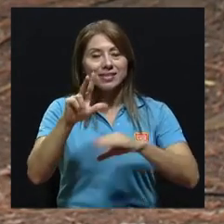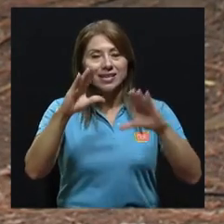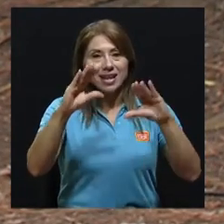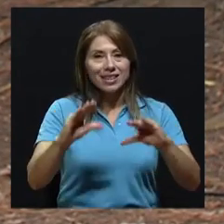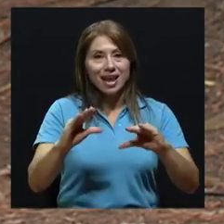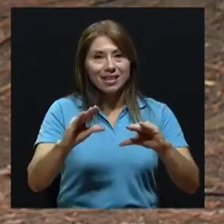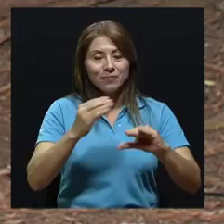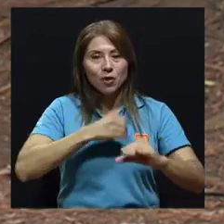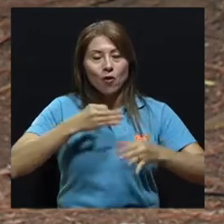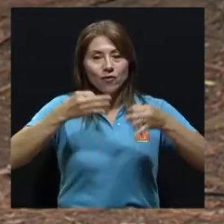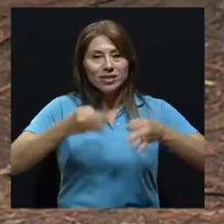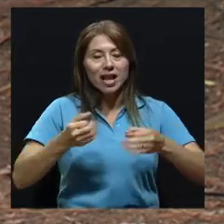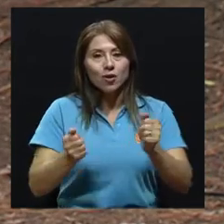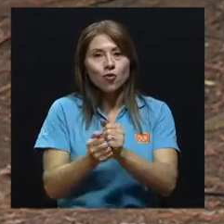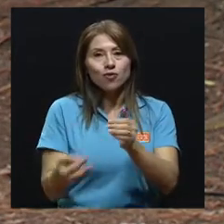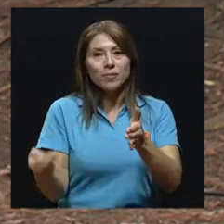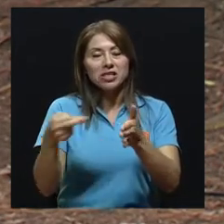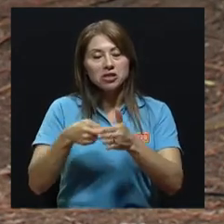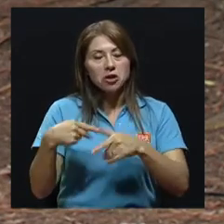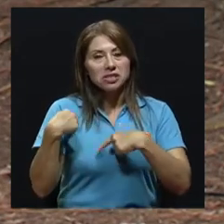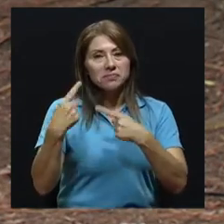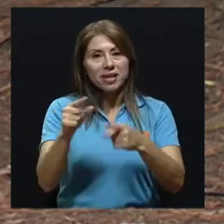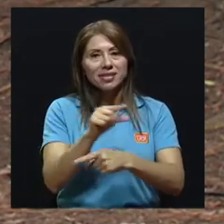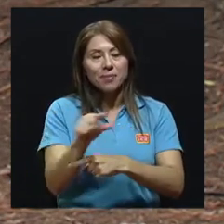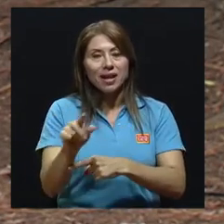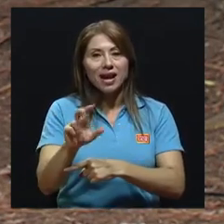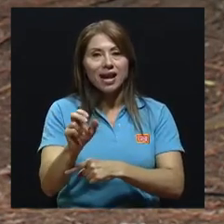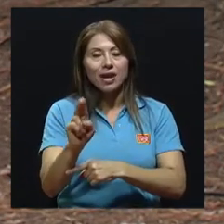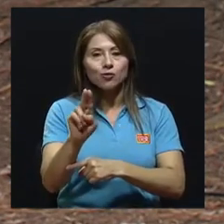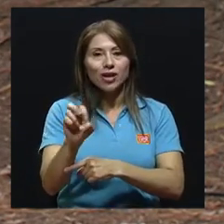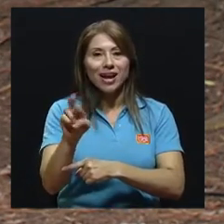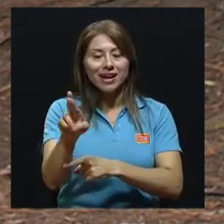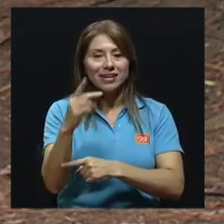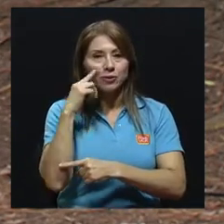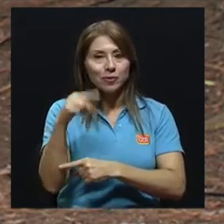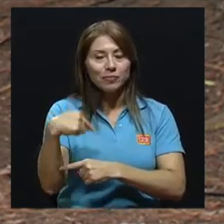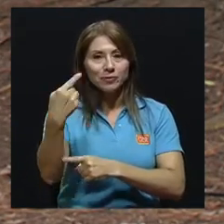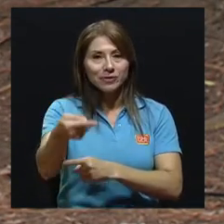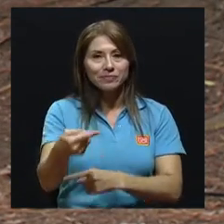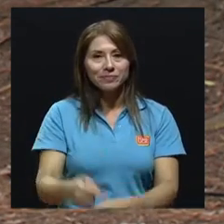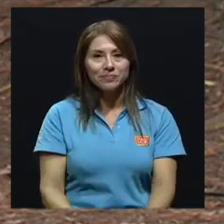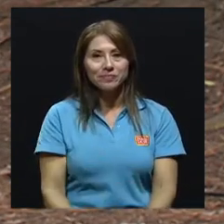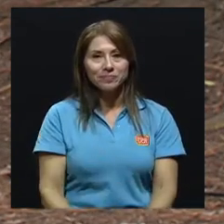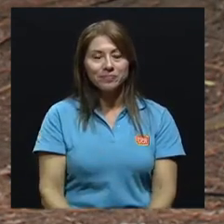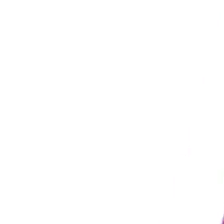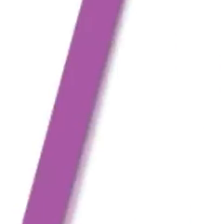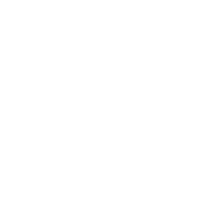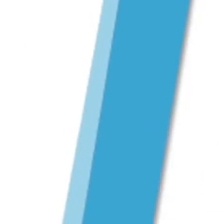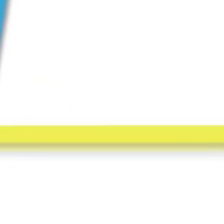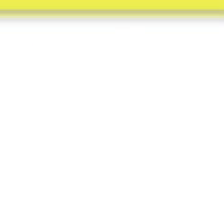3 de la tarde en nuestro horario oficial con repeticiones a lo largo de la semana en su canal UCR hasta la próxima.